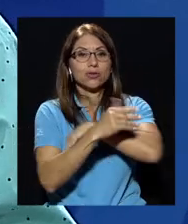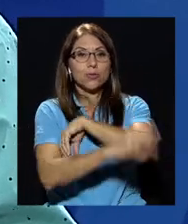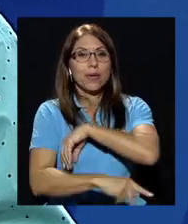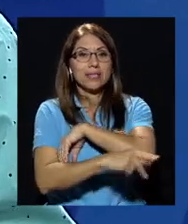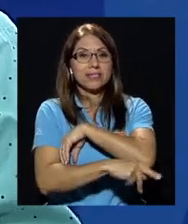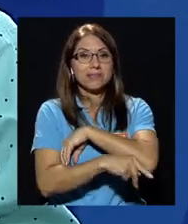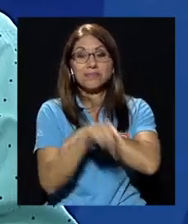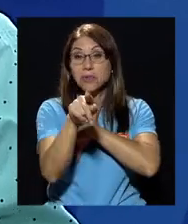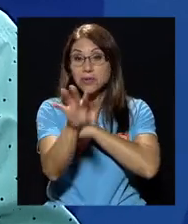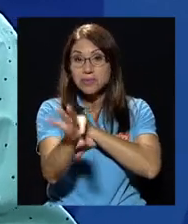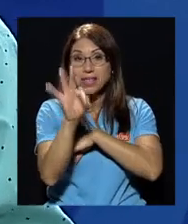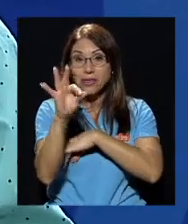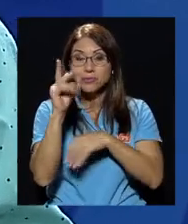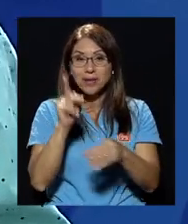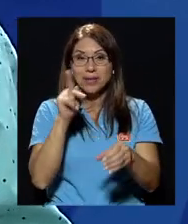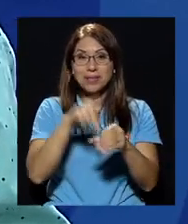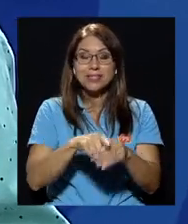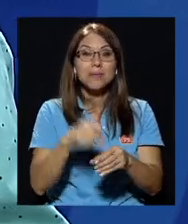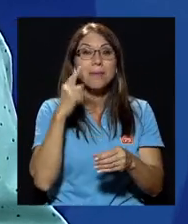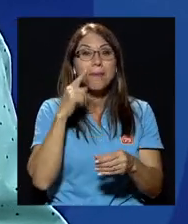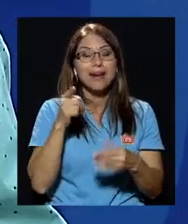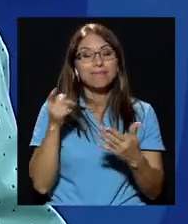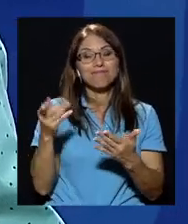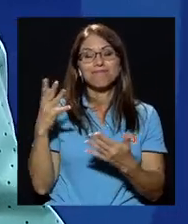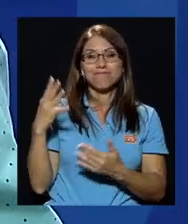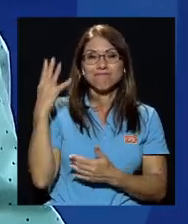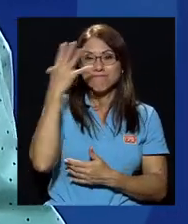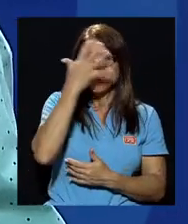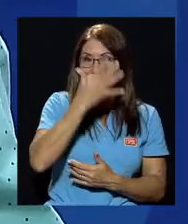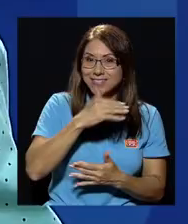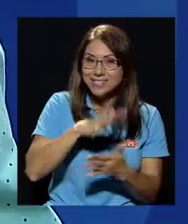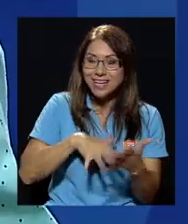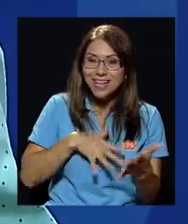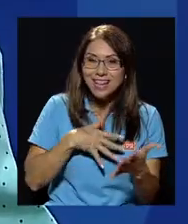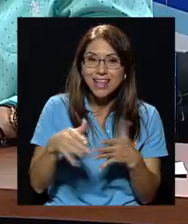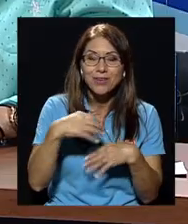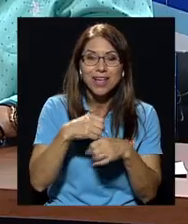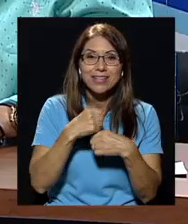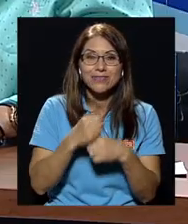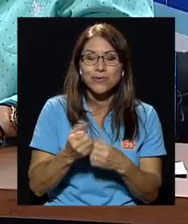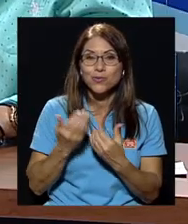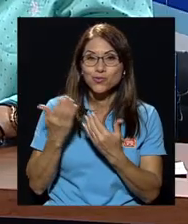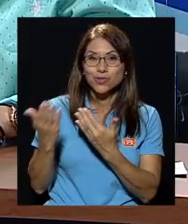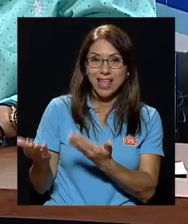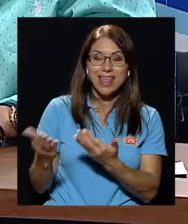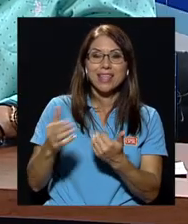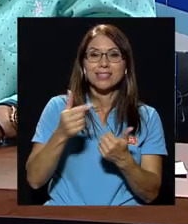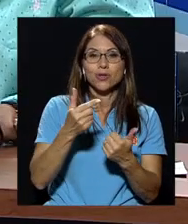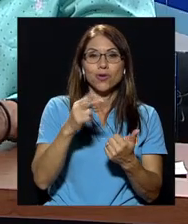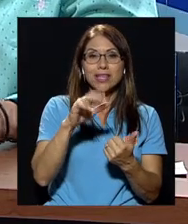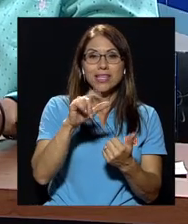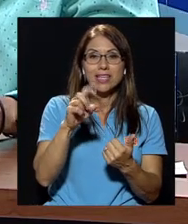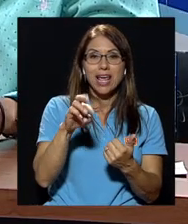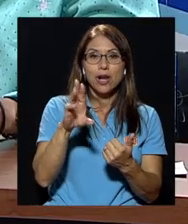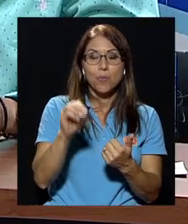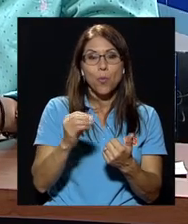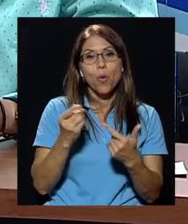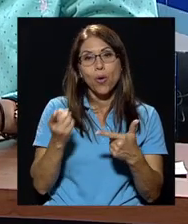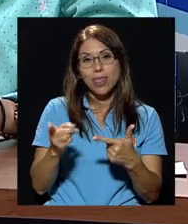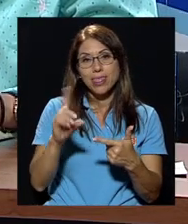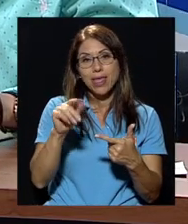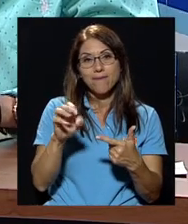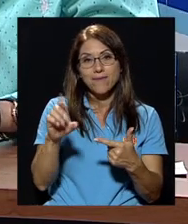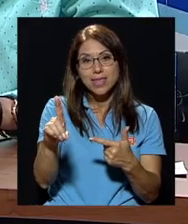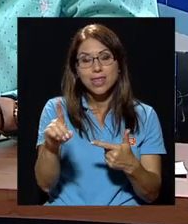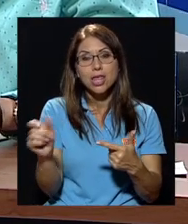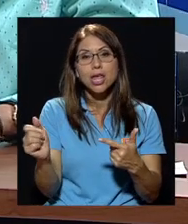invitados para que participen por esta belleza de calendario en realidad que ha producido ustedes y don Guillermo, David, y con el respaldo